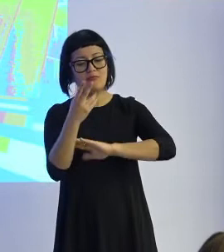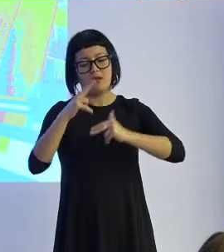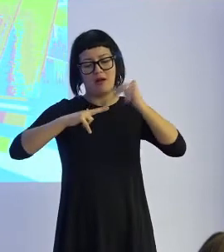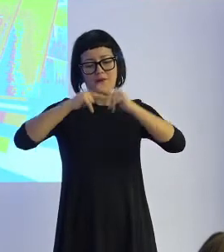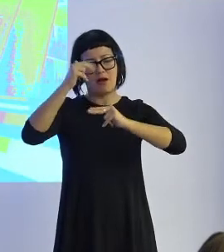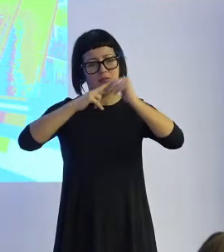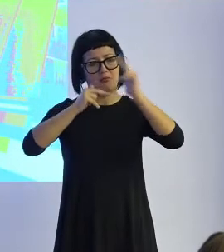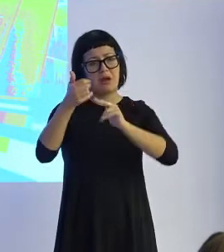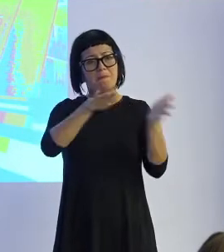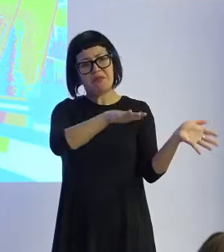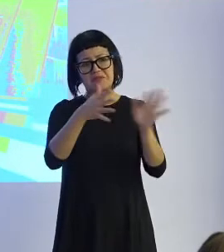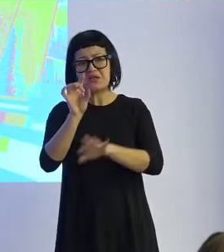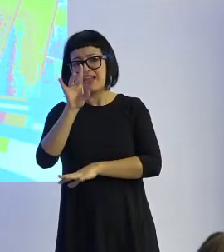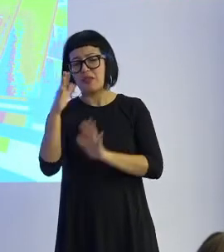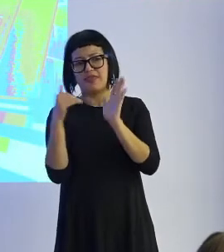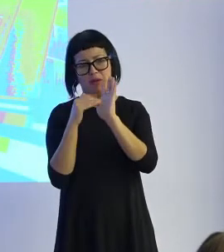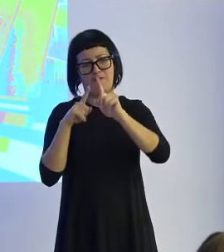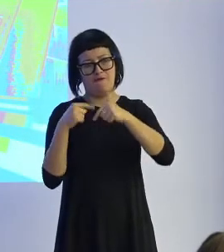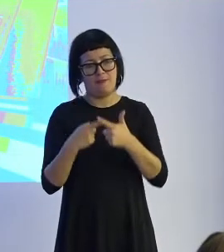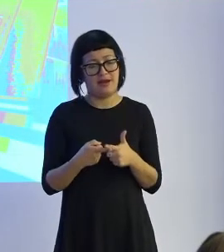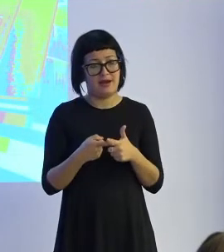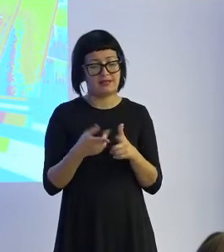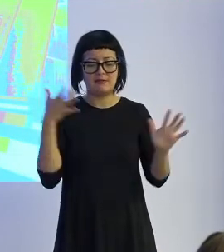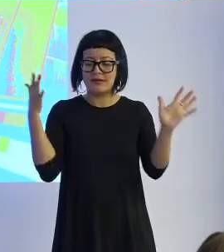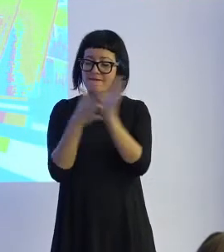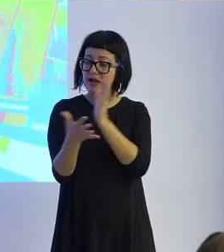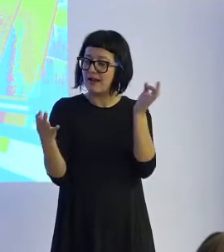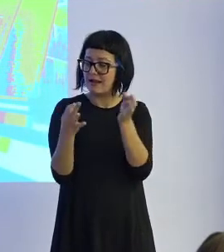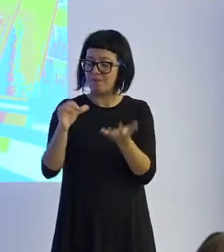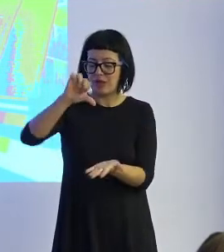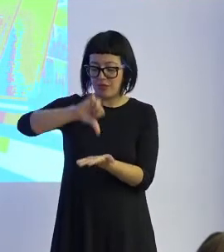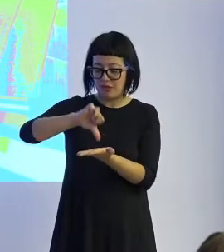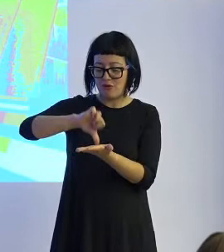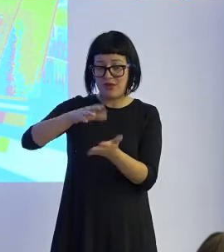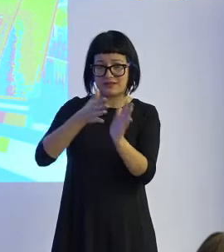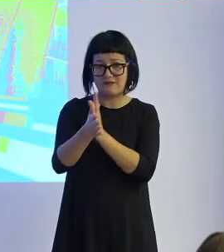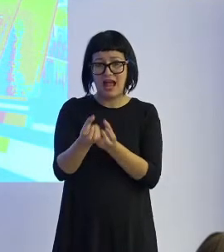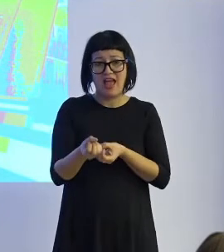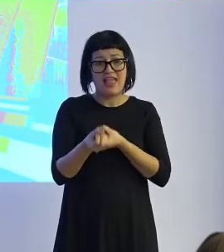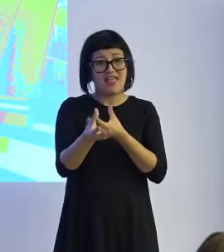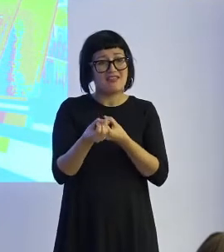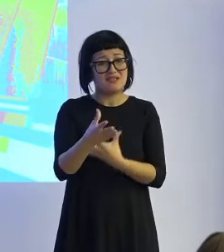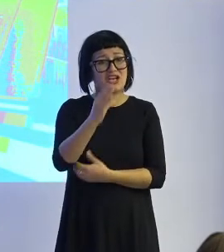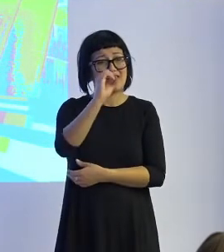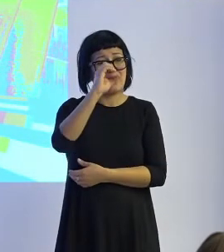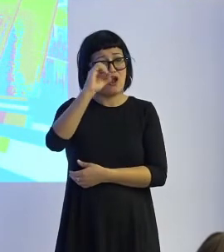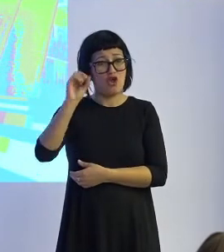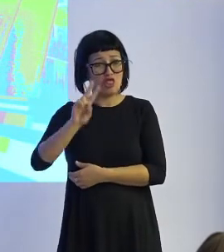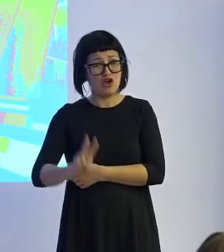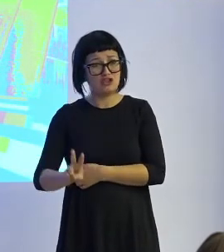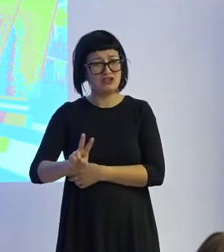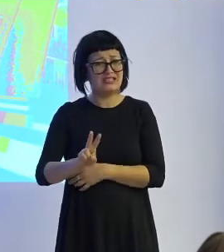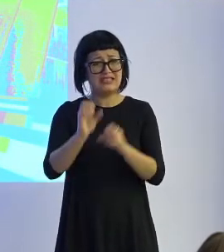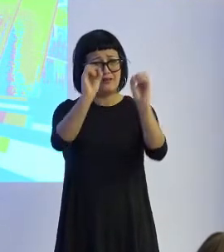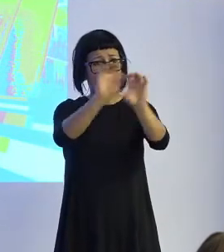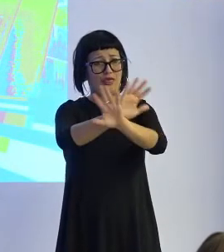para aproximadamente unas 15.000 familias es una ciudad con cero emisiones de CO2 y todo es